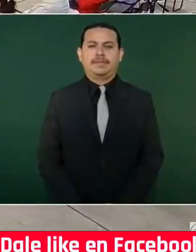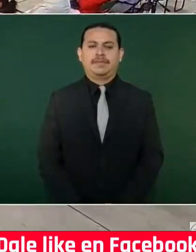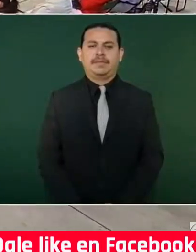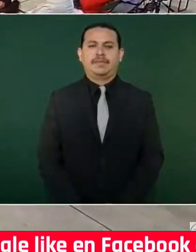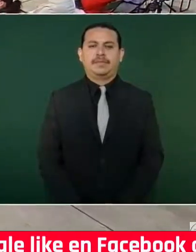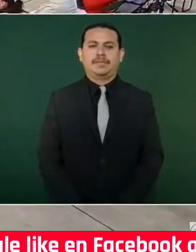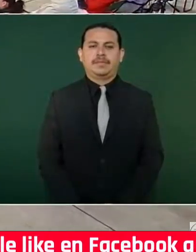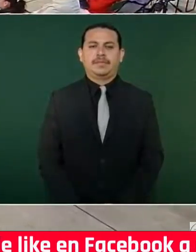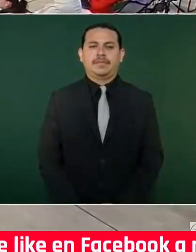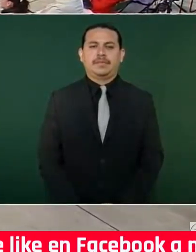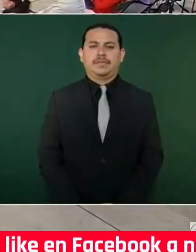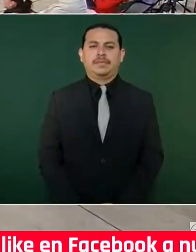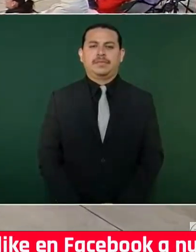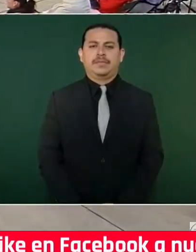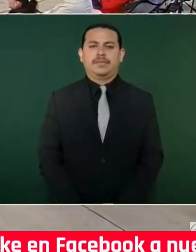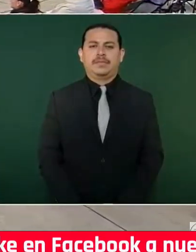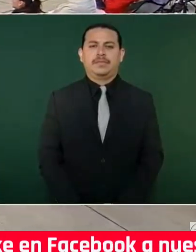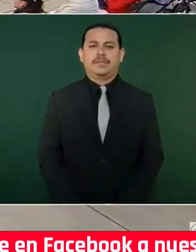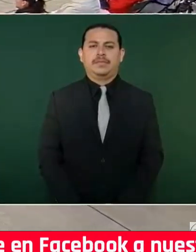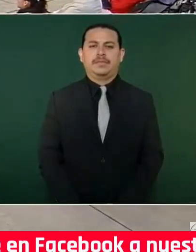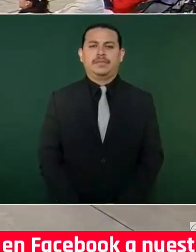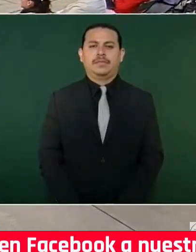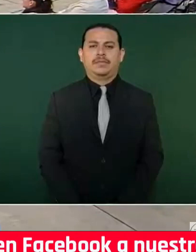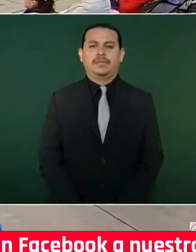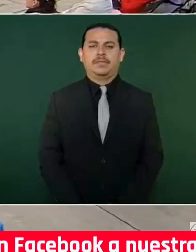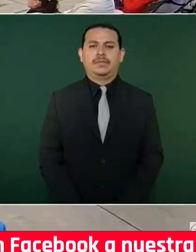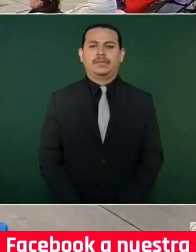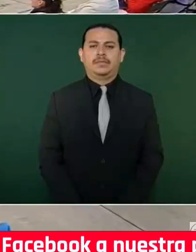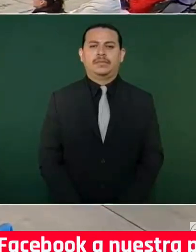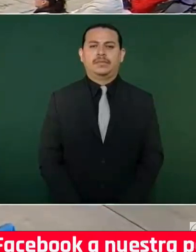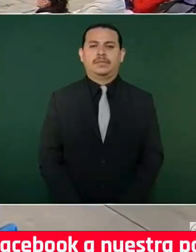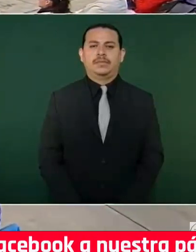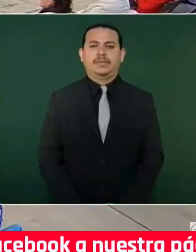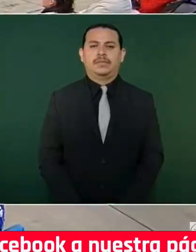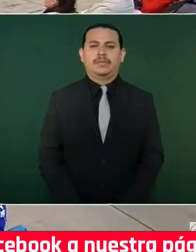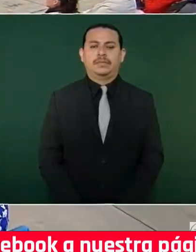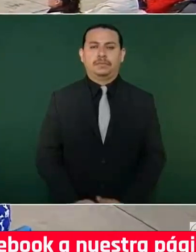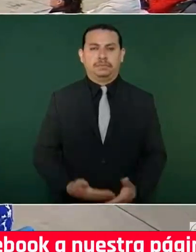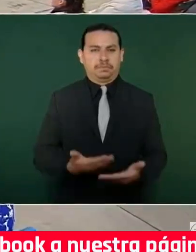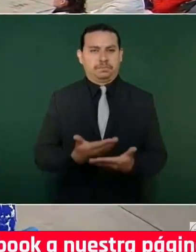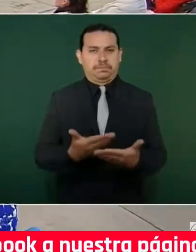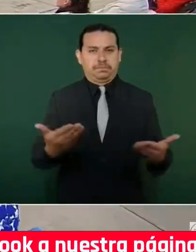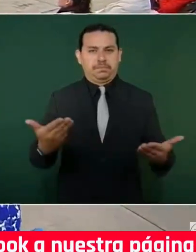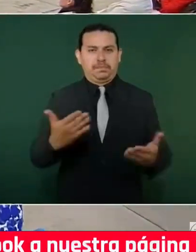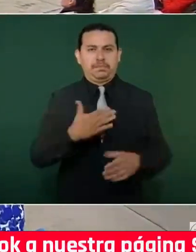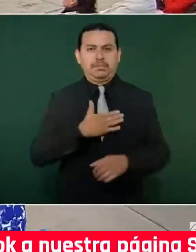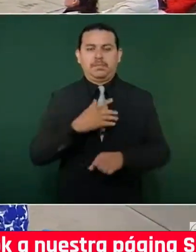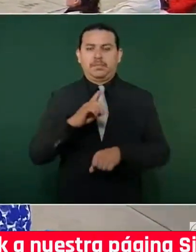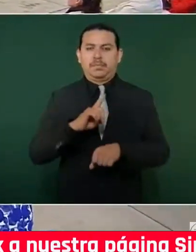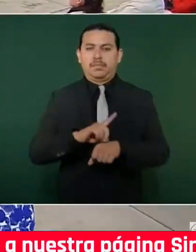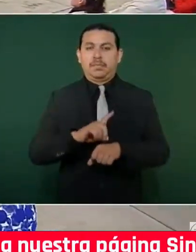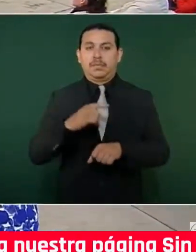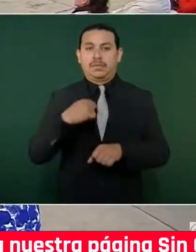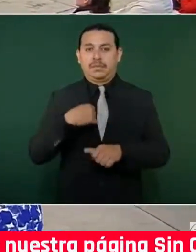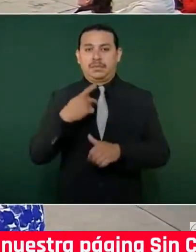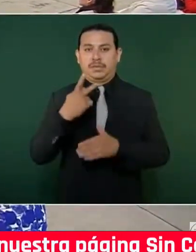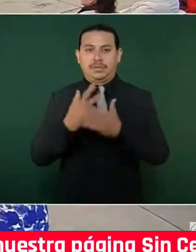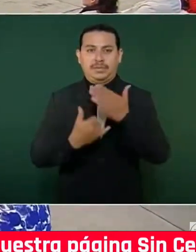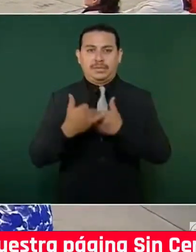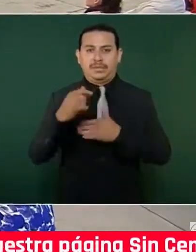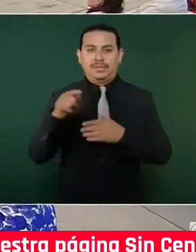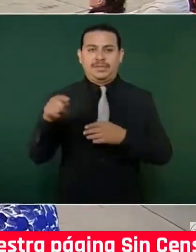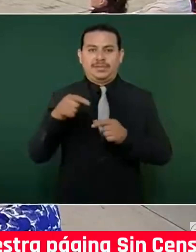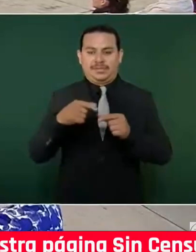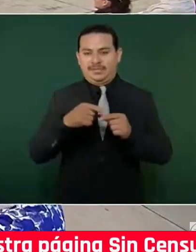Muy buenos días, antes de presentarles el proyecto del corredor